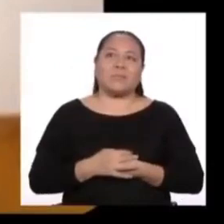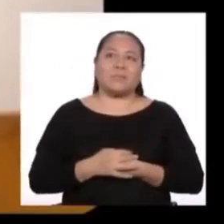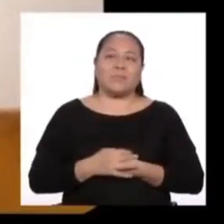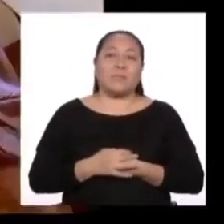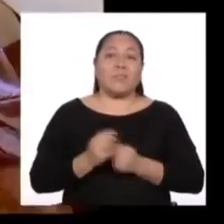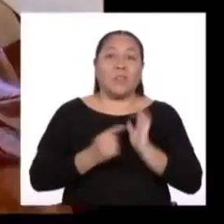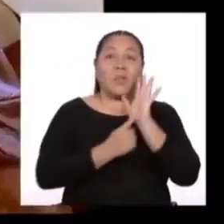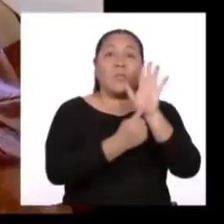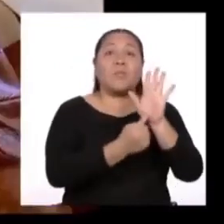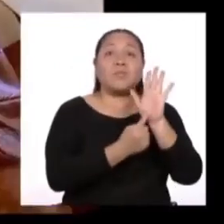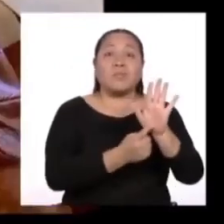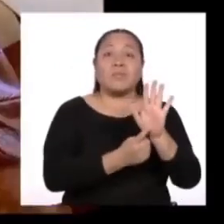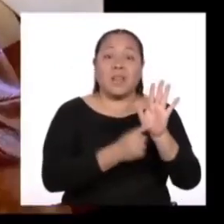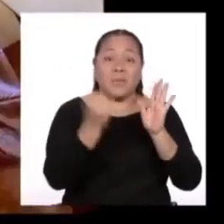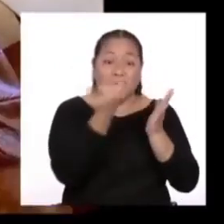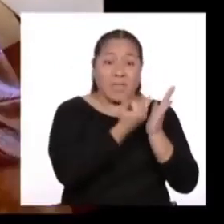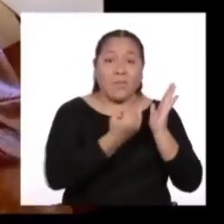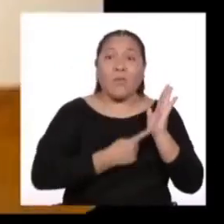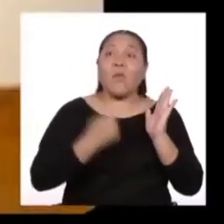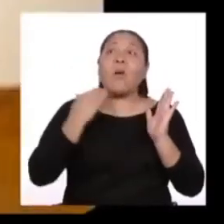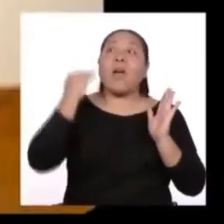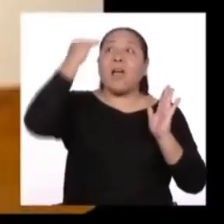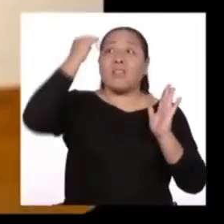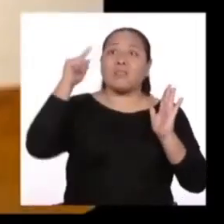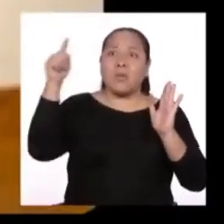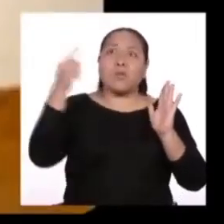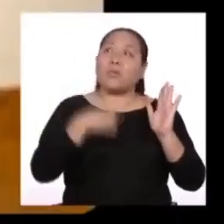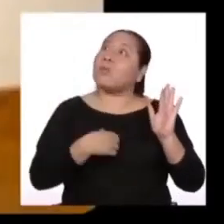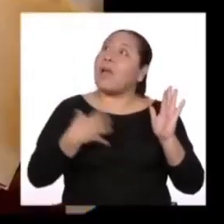Enseñé mi obra a las personas mayores y les pregunté si les daba miedo.